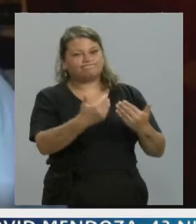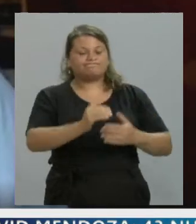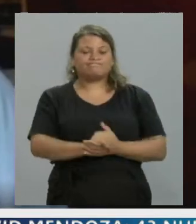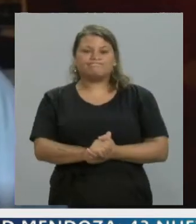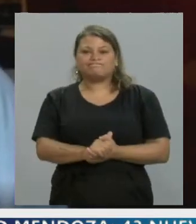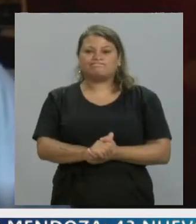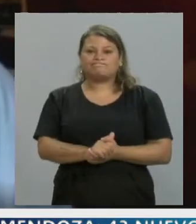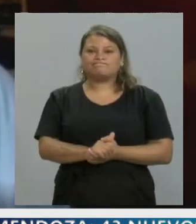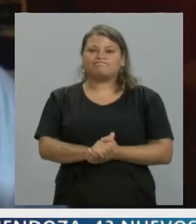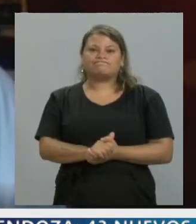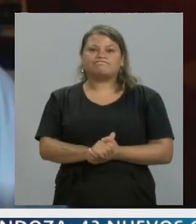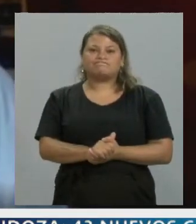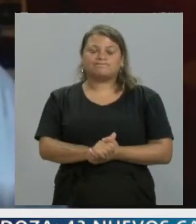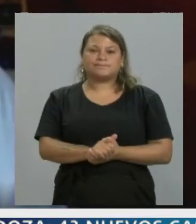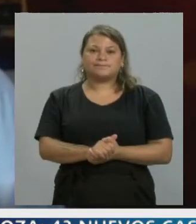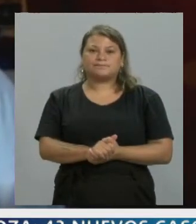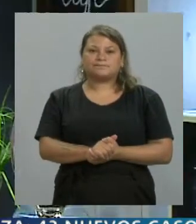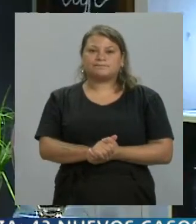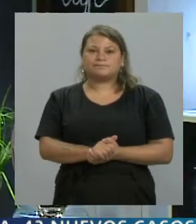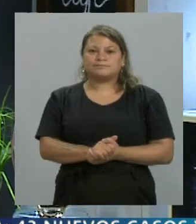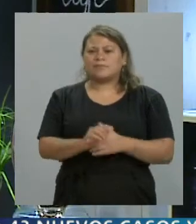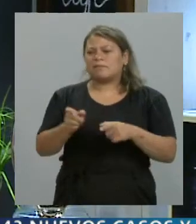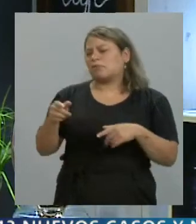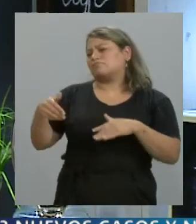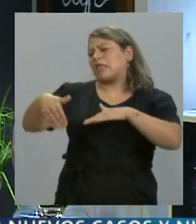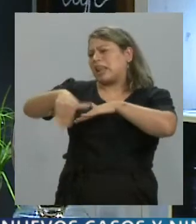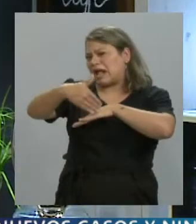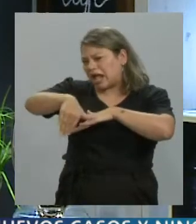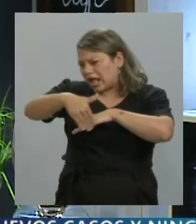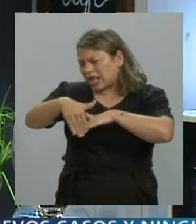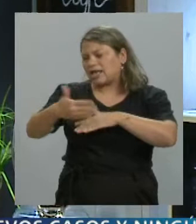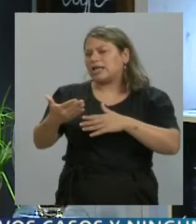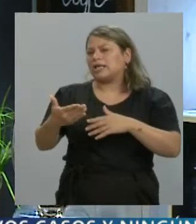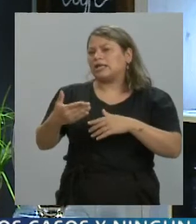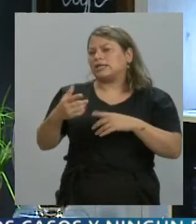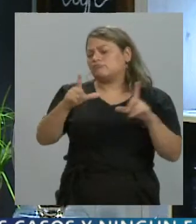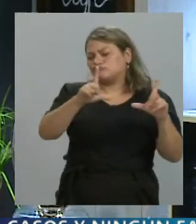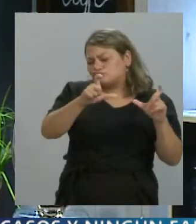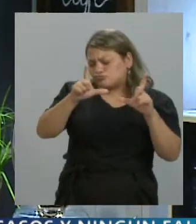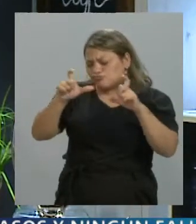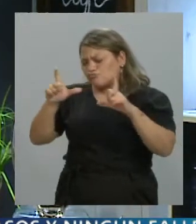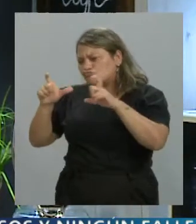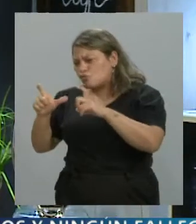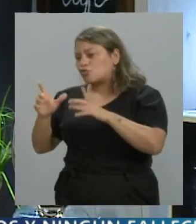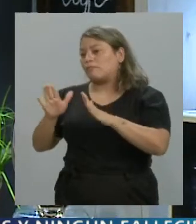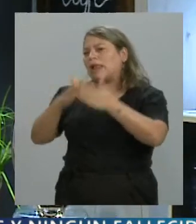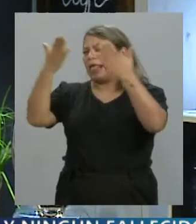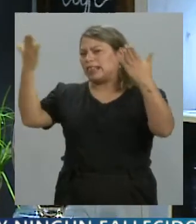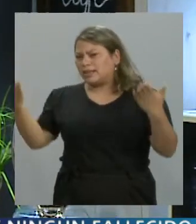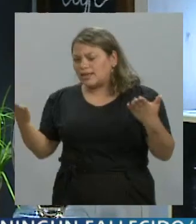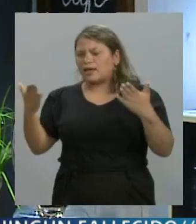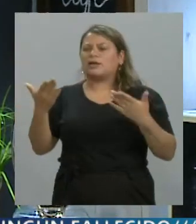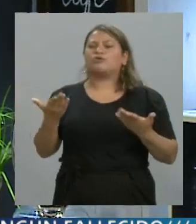Coco, bueno, también has estado en la calle haciendo, bueno, fotos, digo, también para diarios. Bueno,